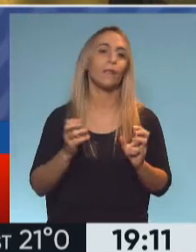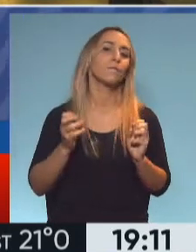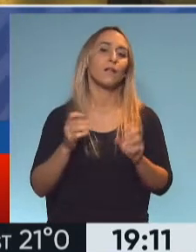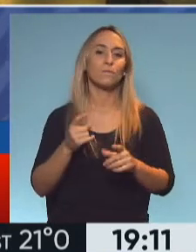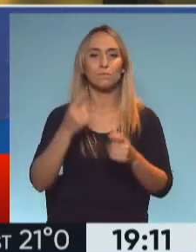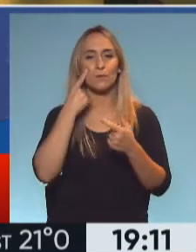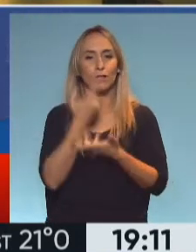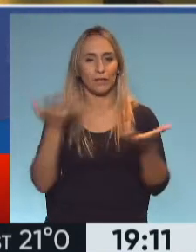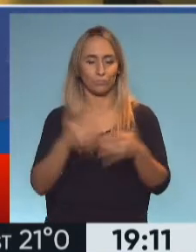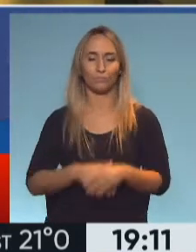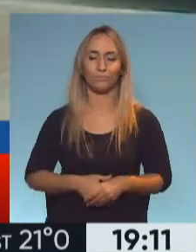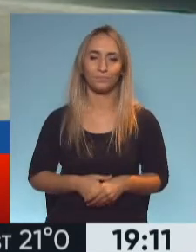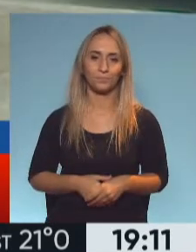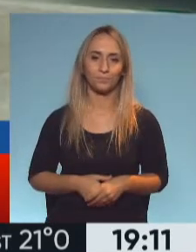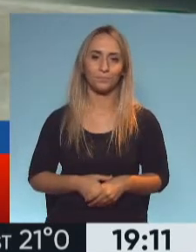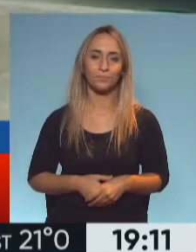que dice la gente. Dale. Dale.